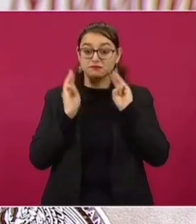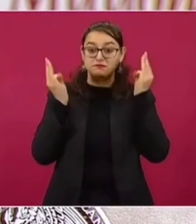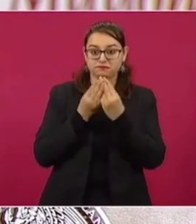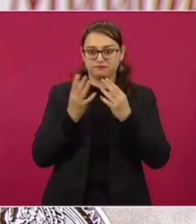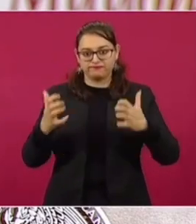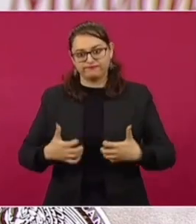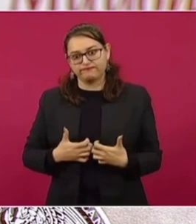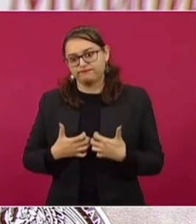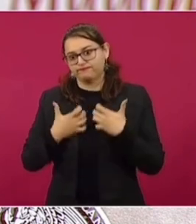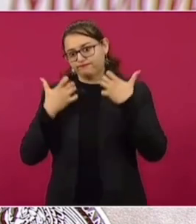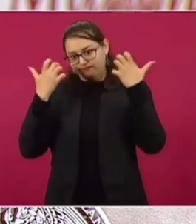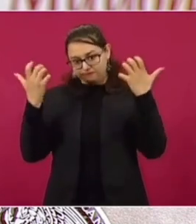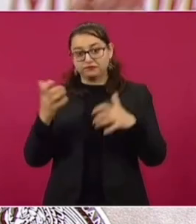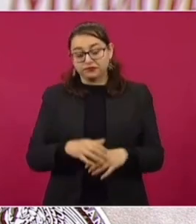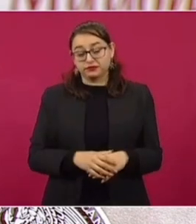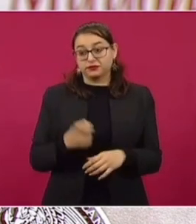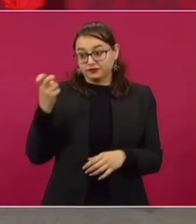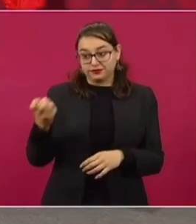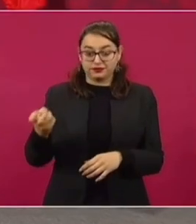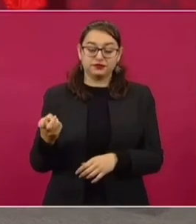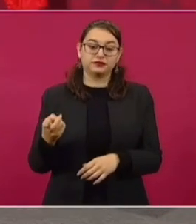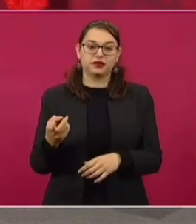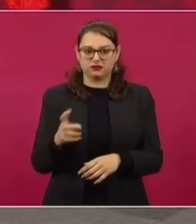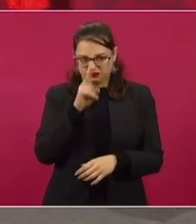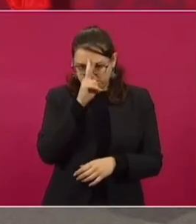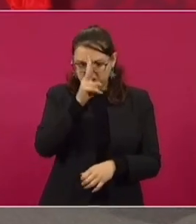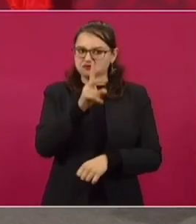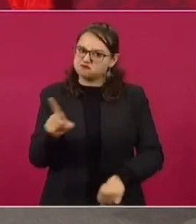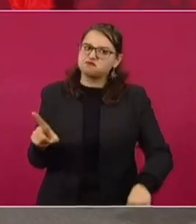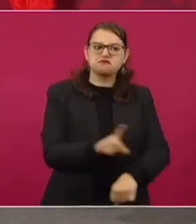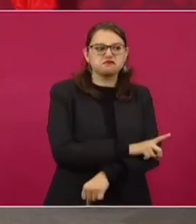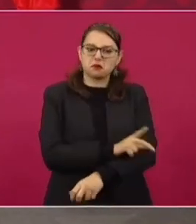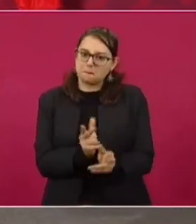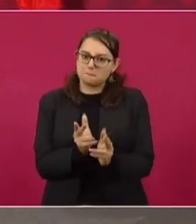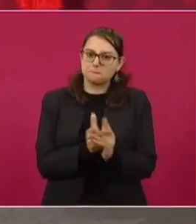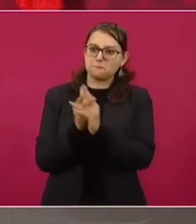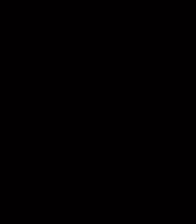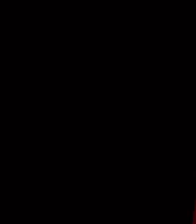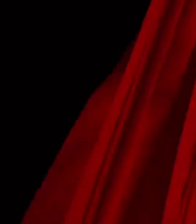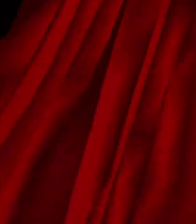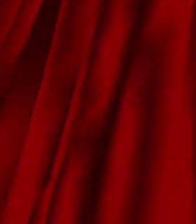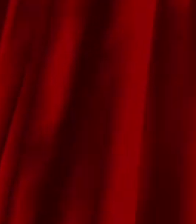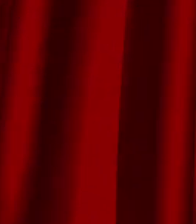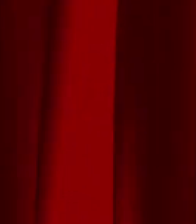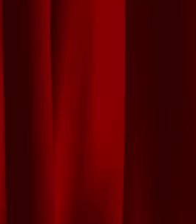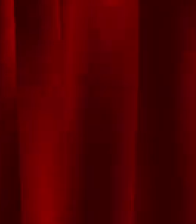delincuenciales y forma parte de ello nosotros creemos los recientes episodios en Veracruz.